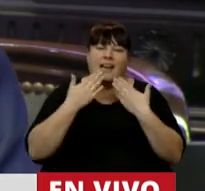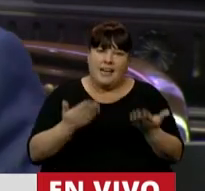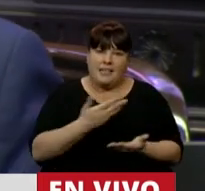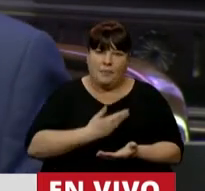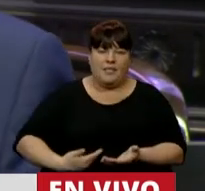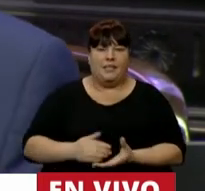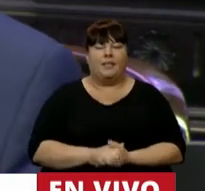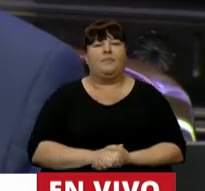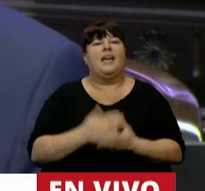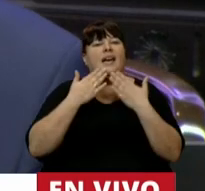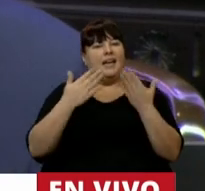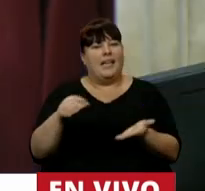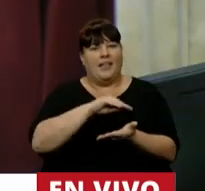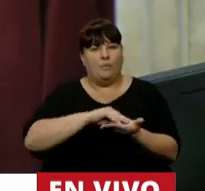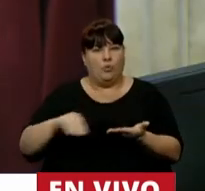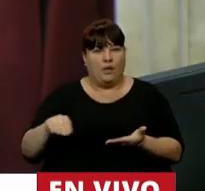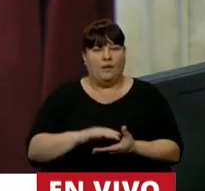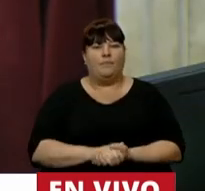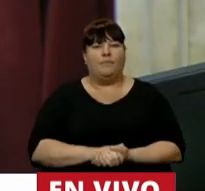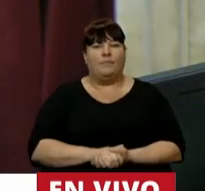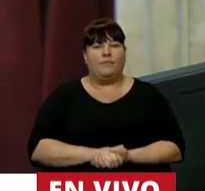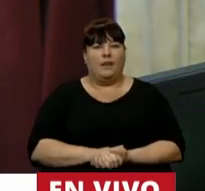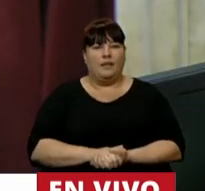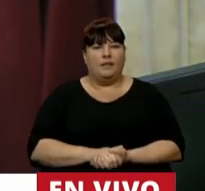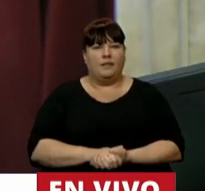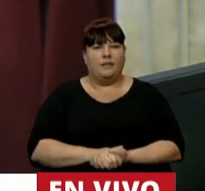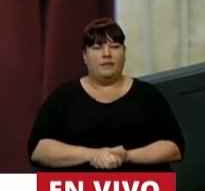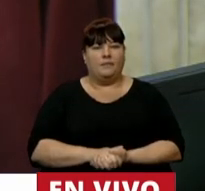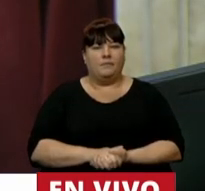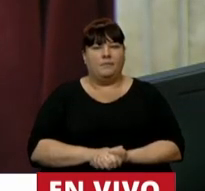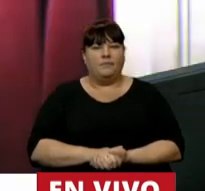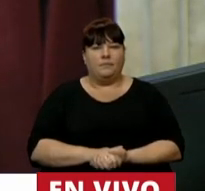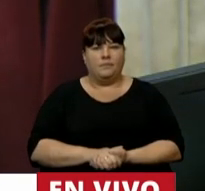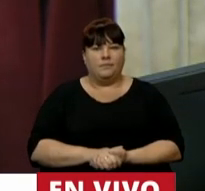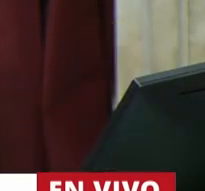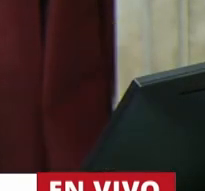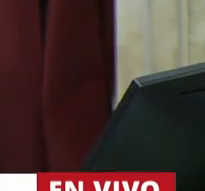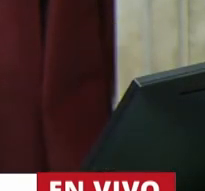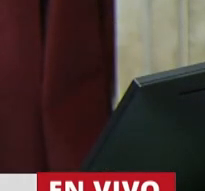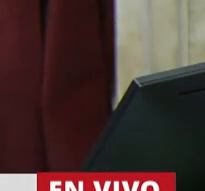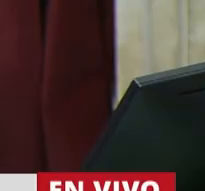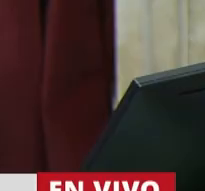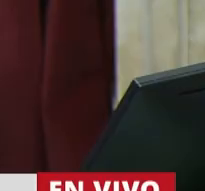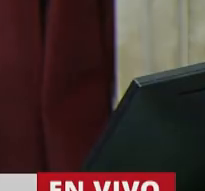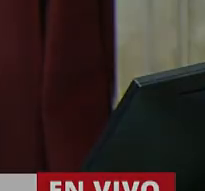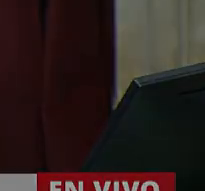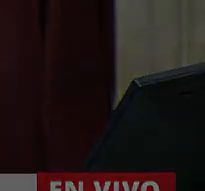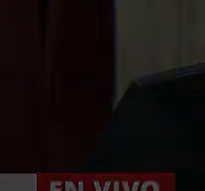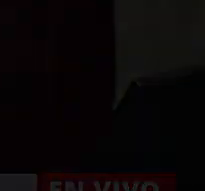Gracias, Presidente. Gracias, Diputado. La cuestión de privilegio planteada será girada a la Comisión de Asuntos Constitucionales para su